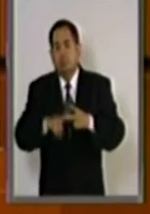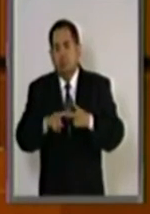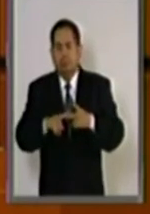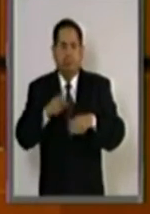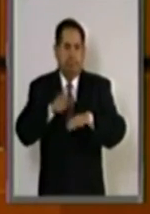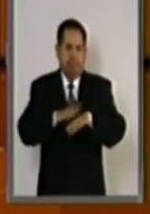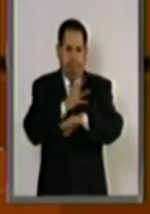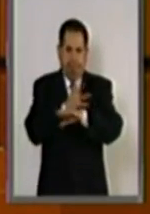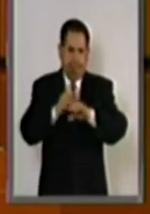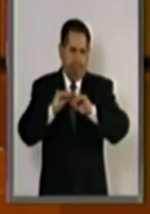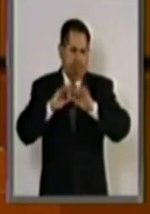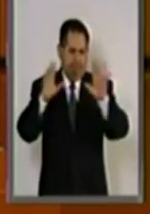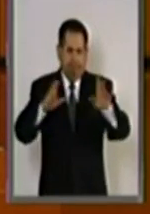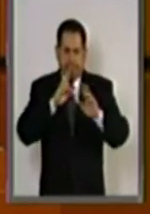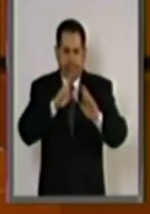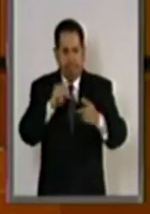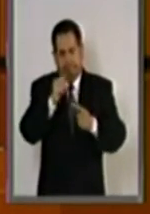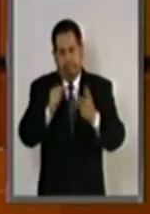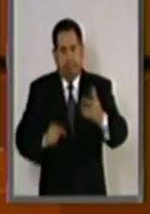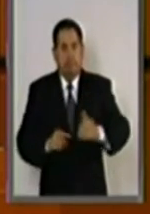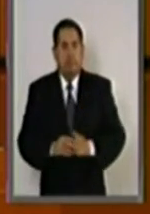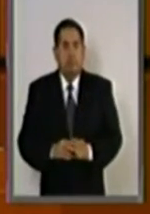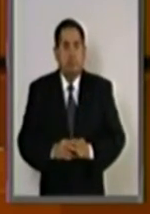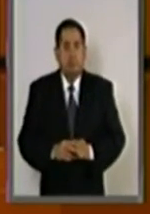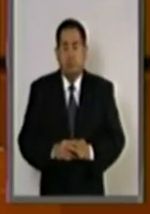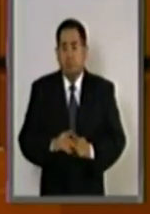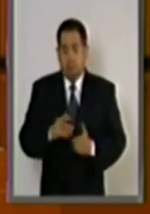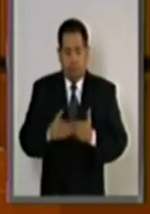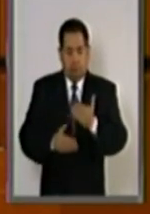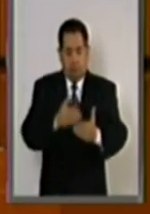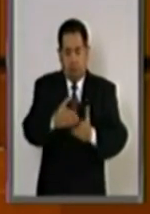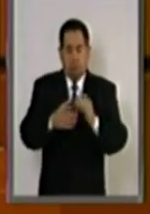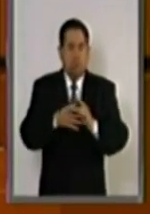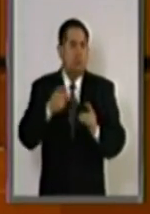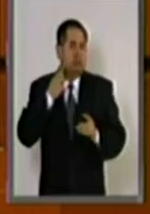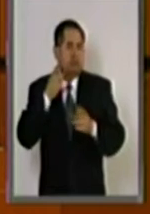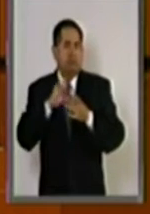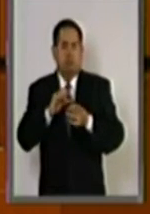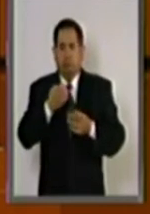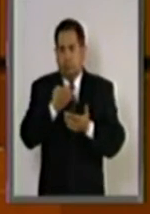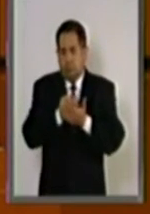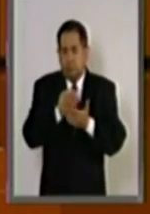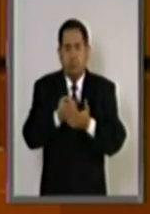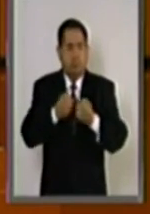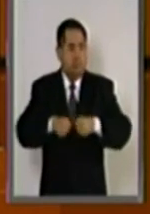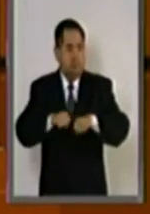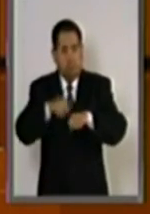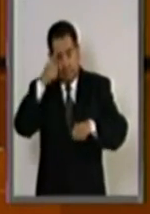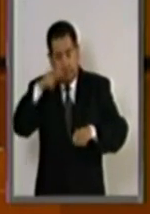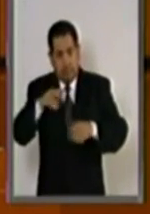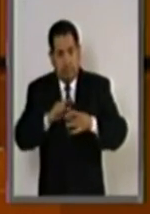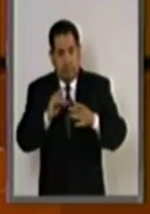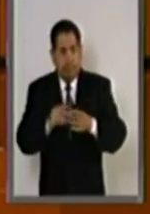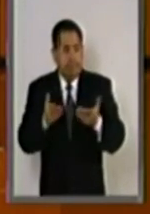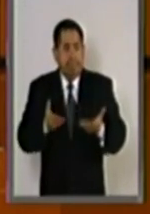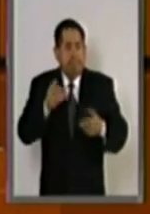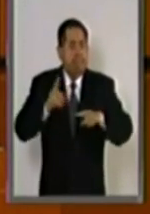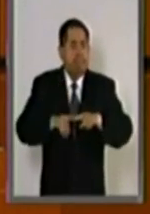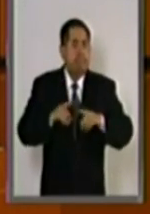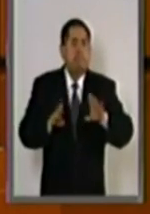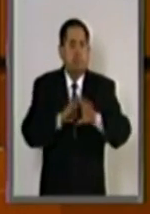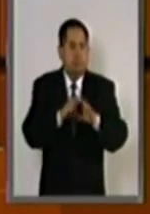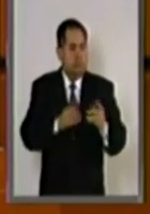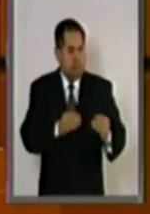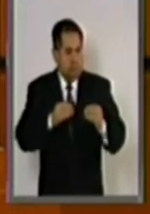transparencia y rendición de cuentas. El progreso político, económico y social de México depende en gran